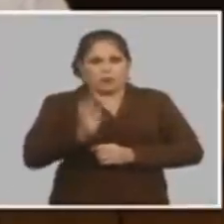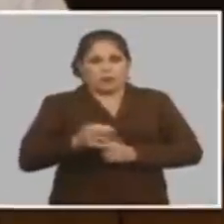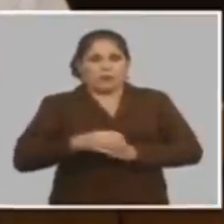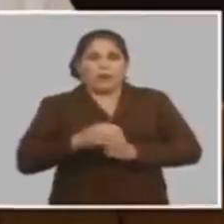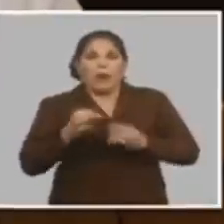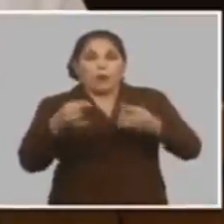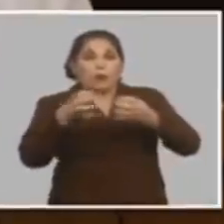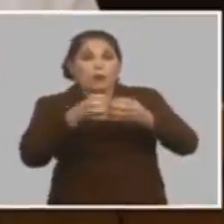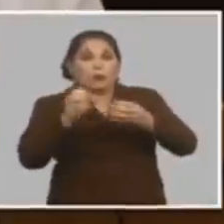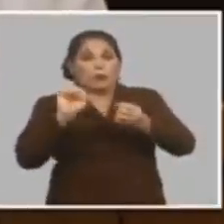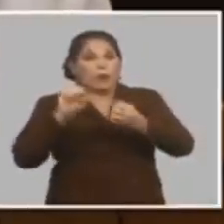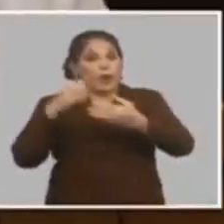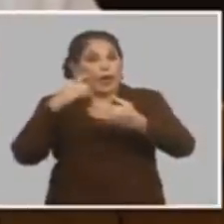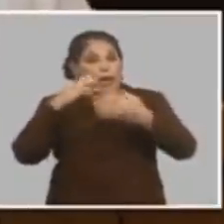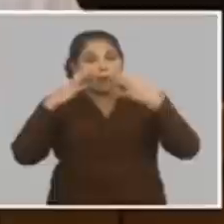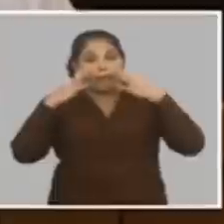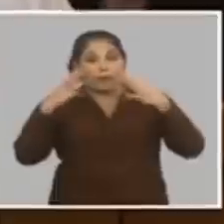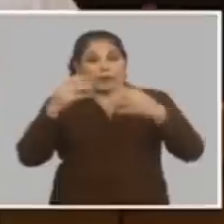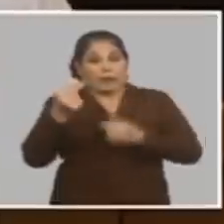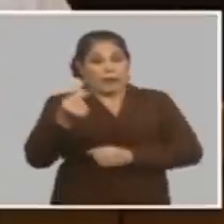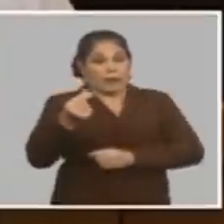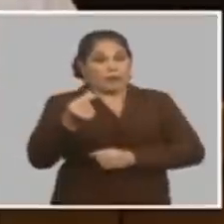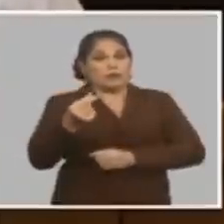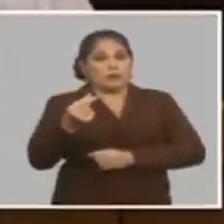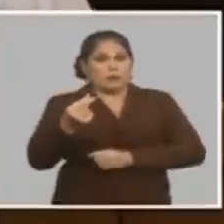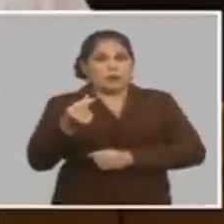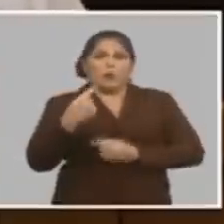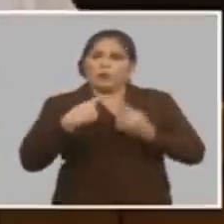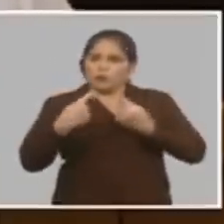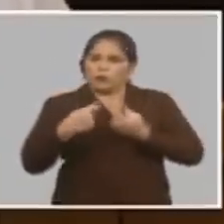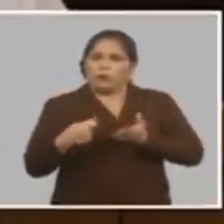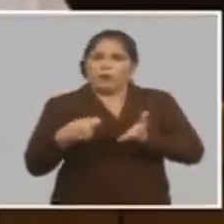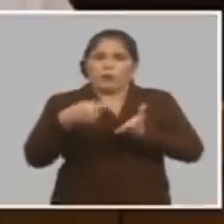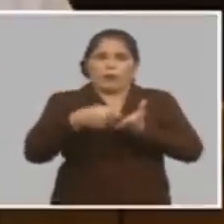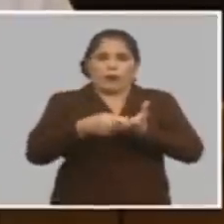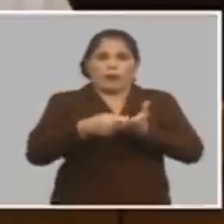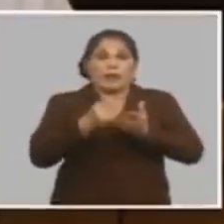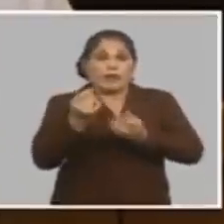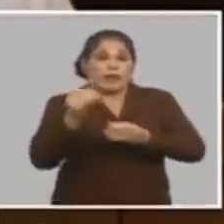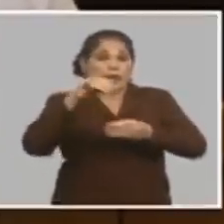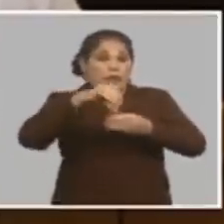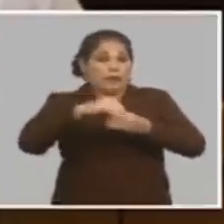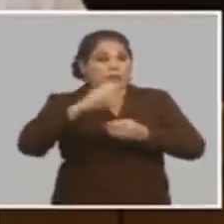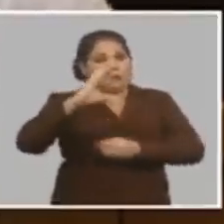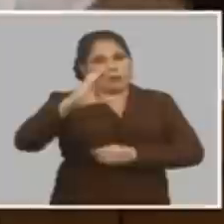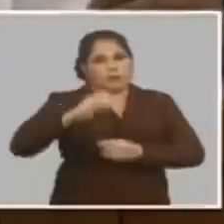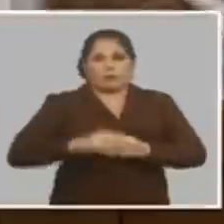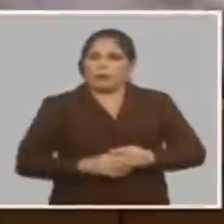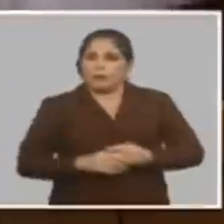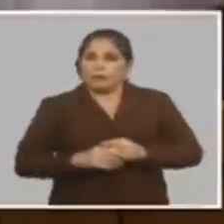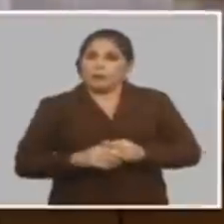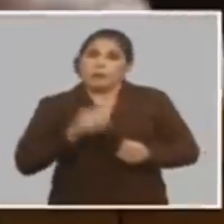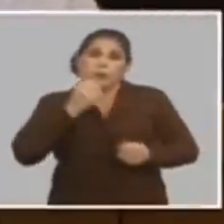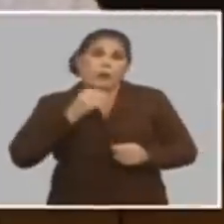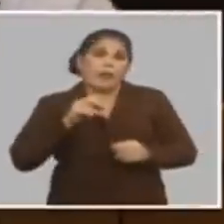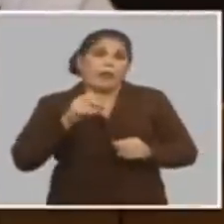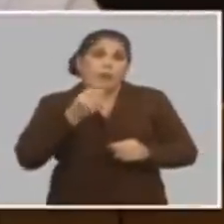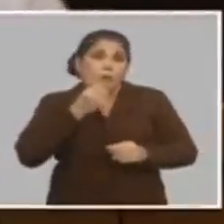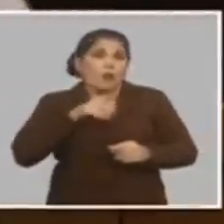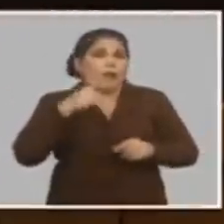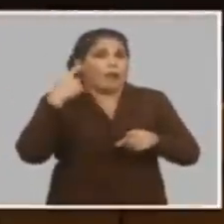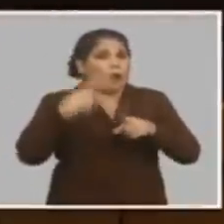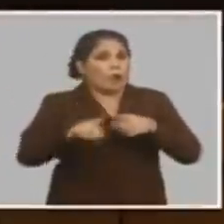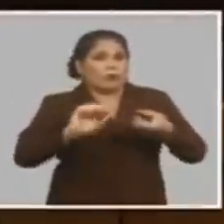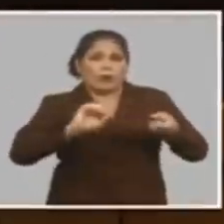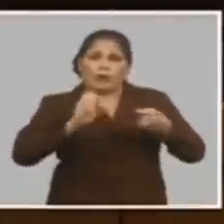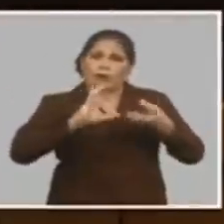hay un grupo importante de precios que se quedan subsidiados y el ingreso va a subir usted tendrá nuevas posibilidades de